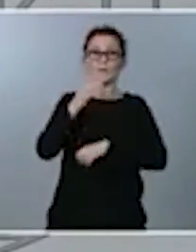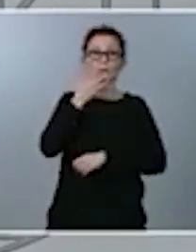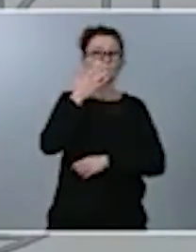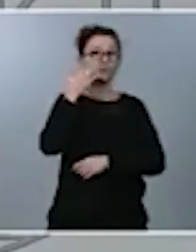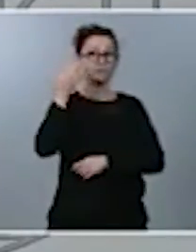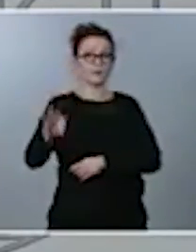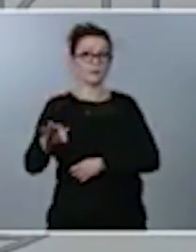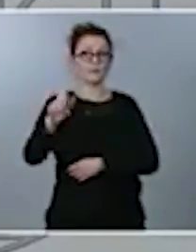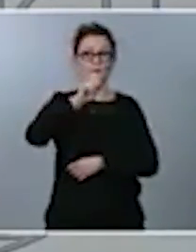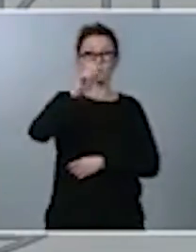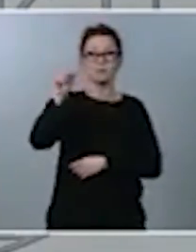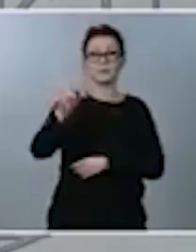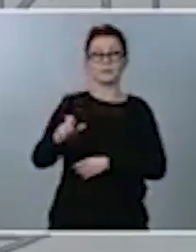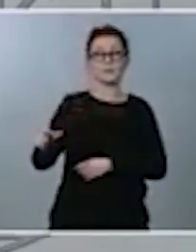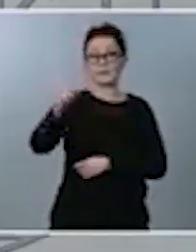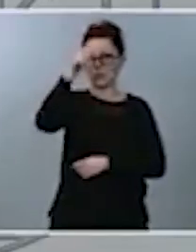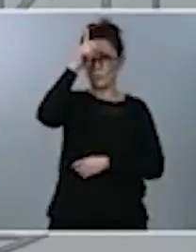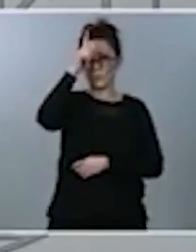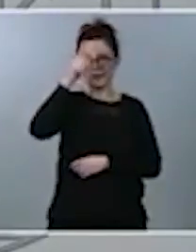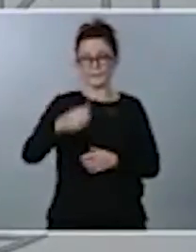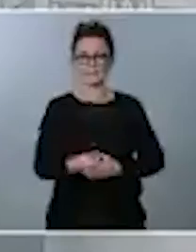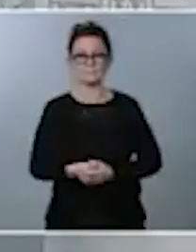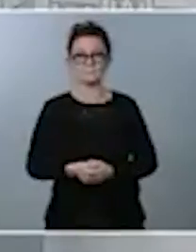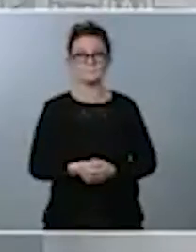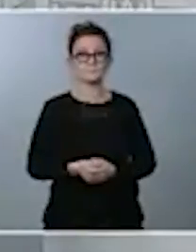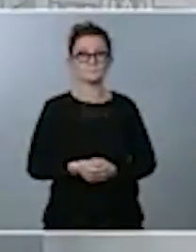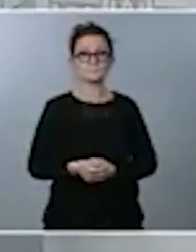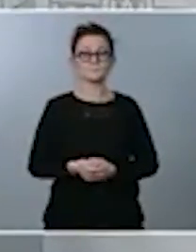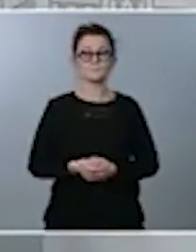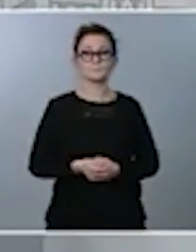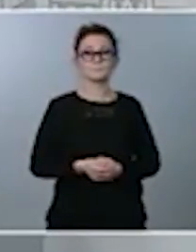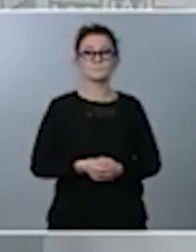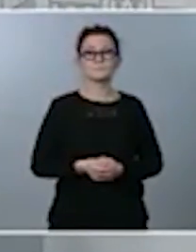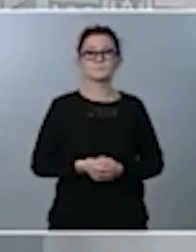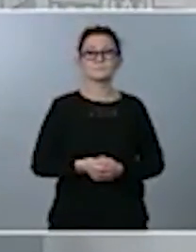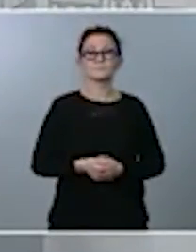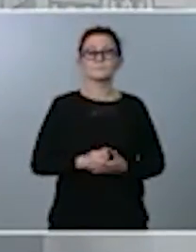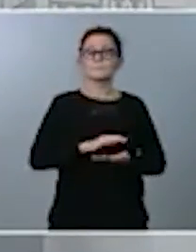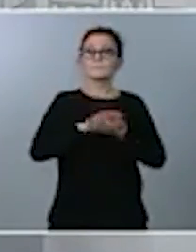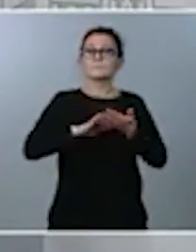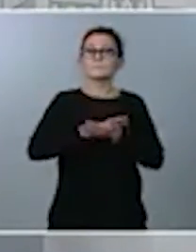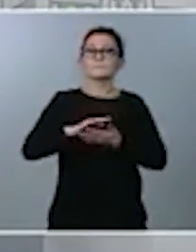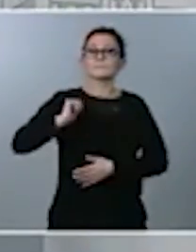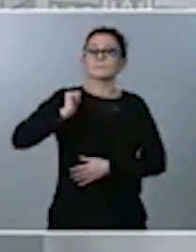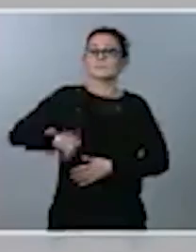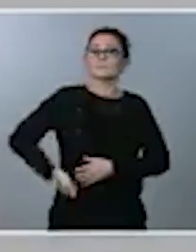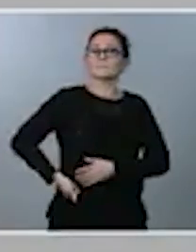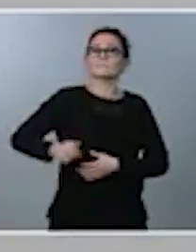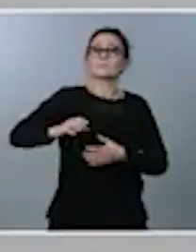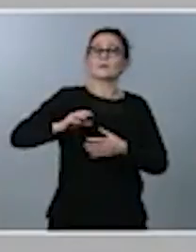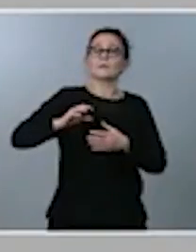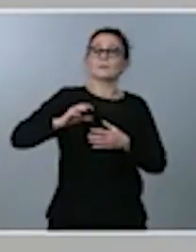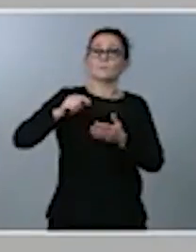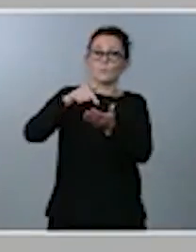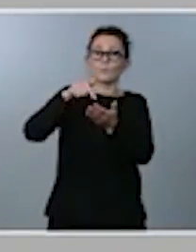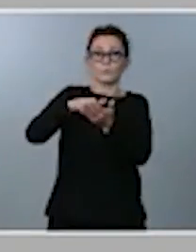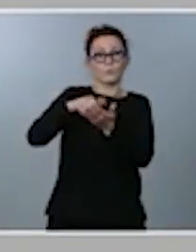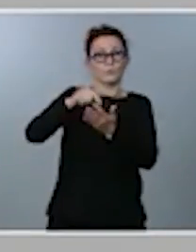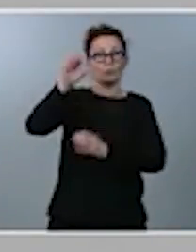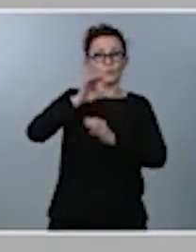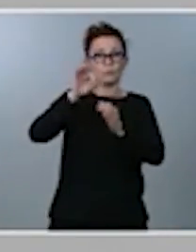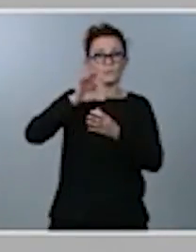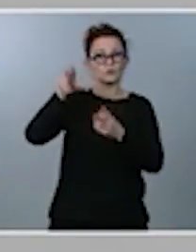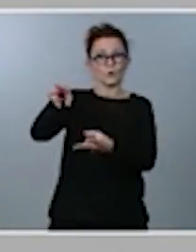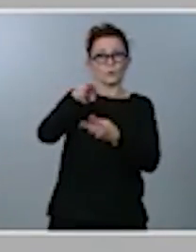Italia o Alemania. En relación con la riqueza y el impuesto sobre patrimonio, saben que hemos hecho una apuesta para que